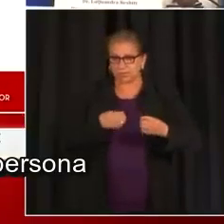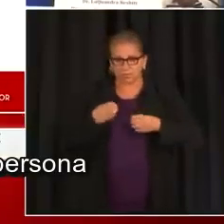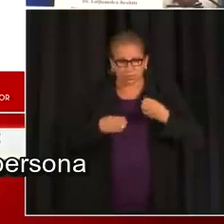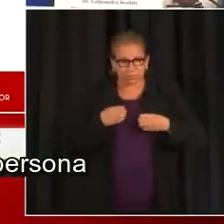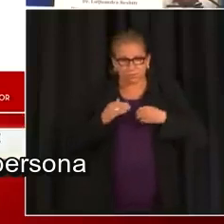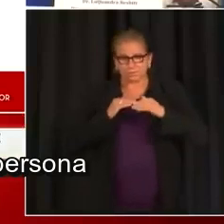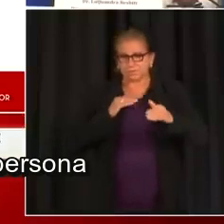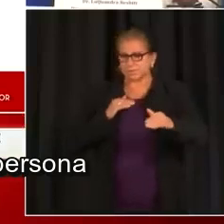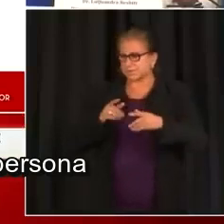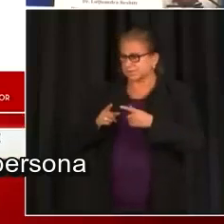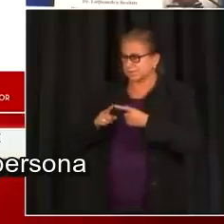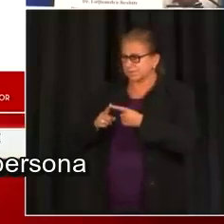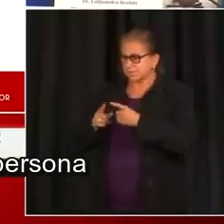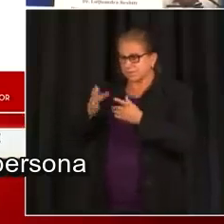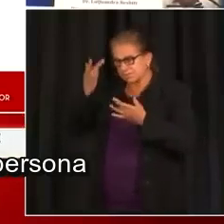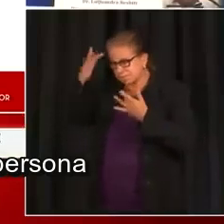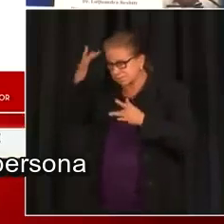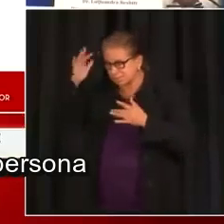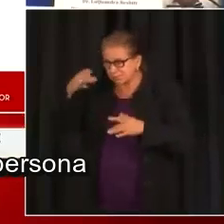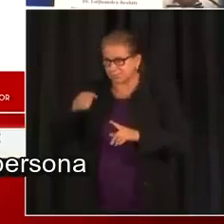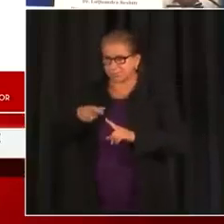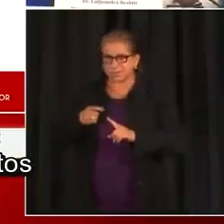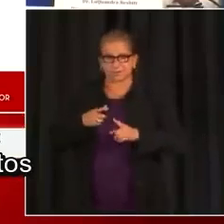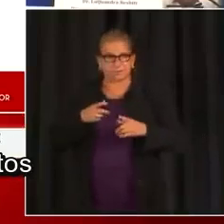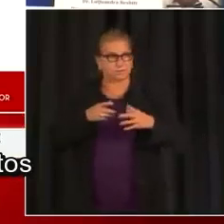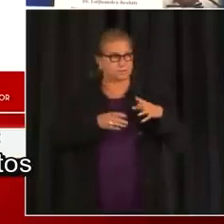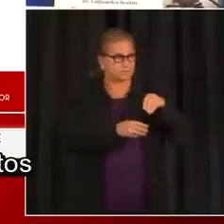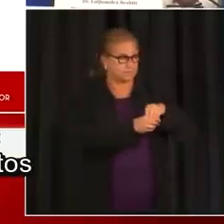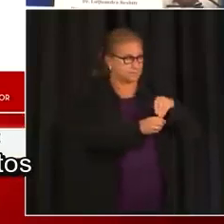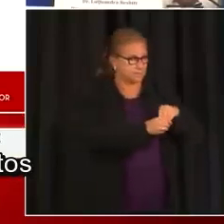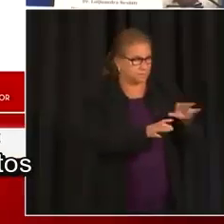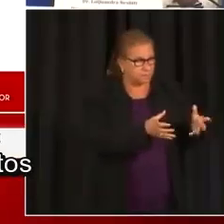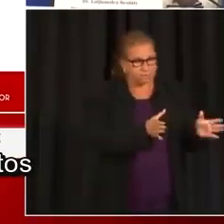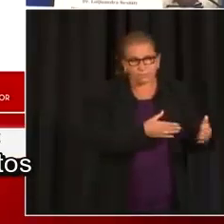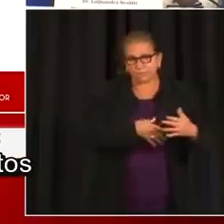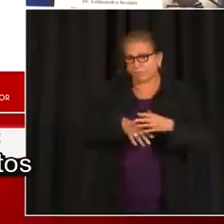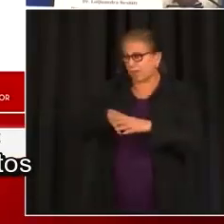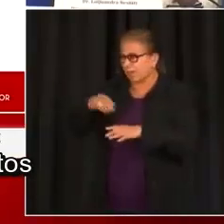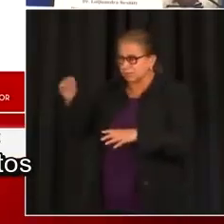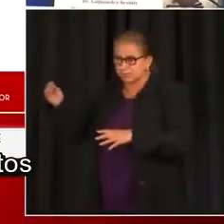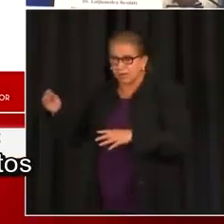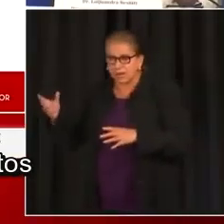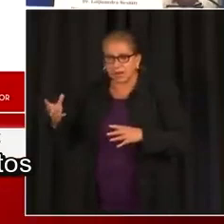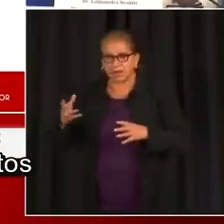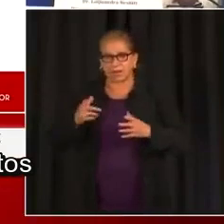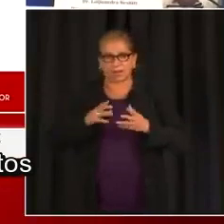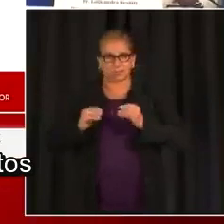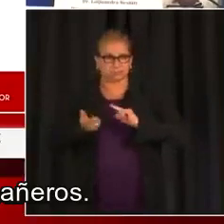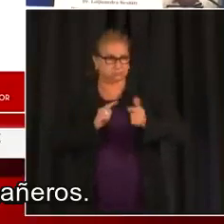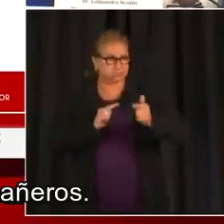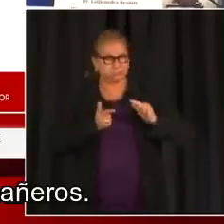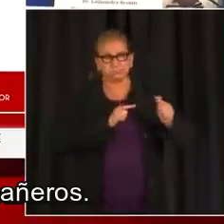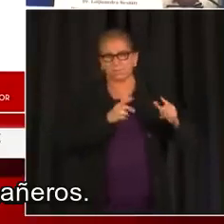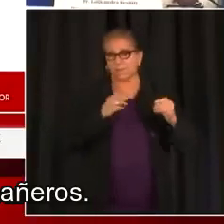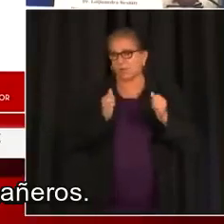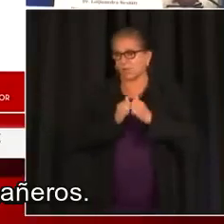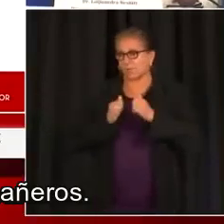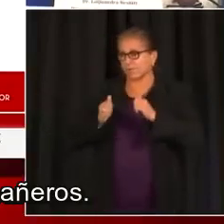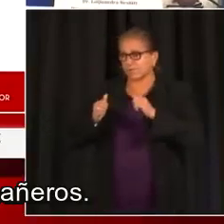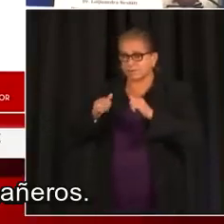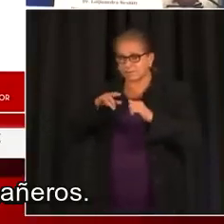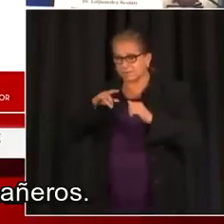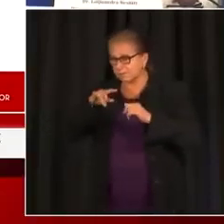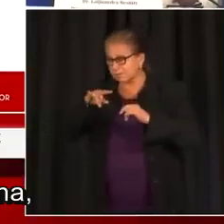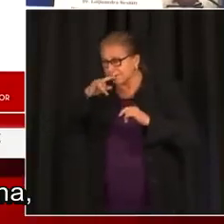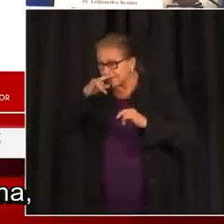la escuela en persona son muy importantes, porque van a recibir apoyo de adultos tanto fuera como dentro de casa y pueden interactuar con